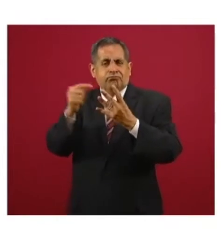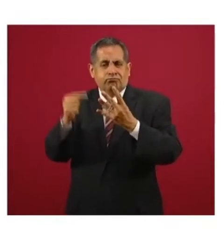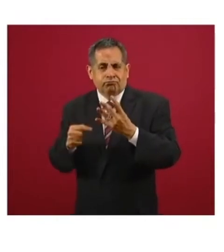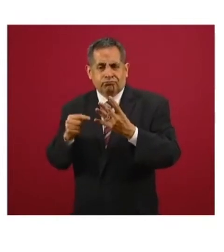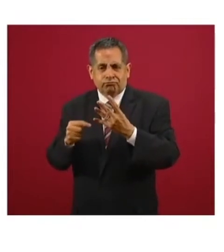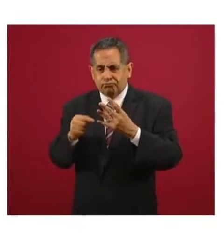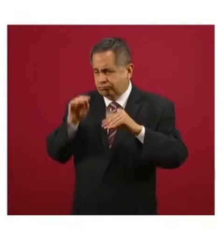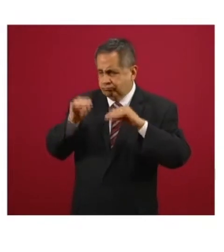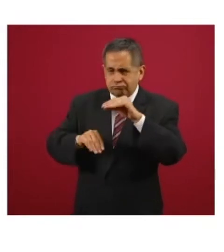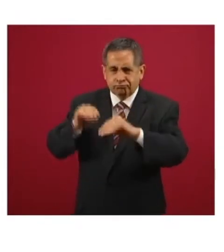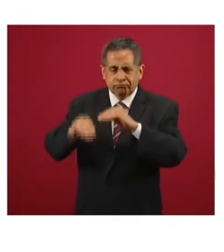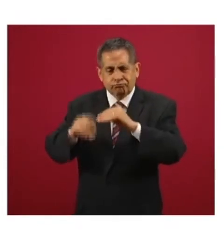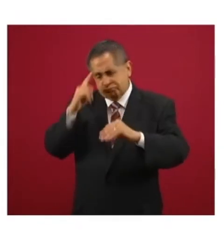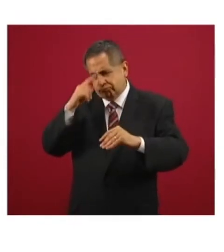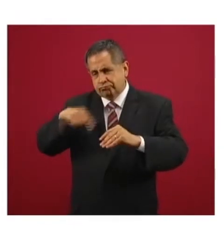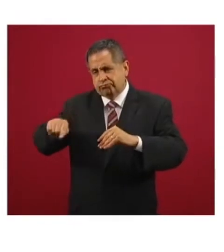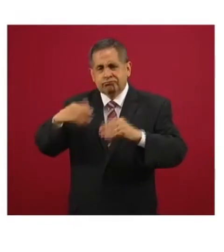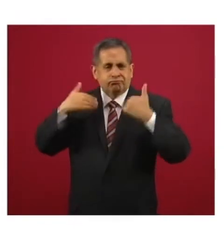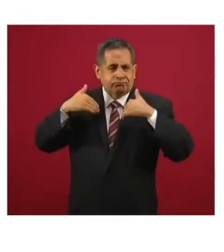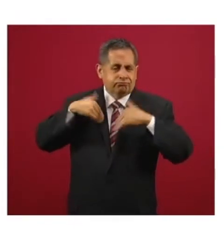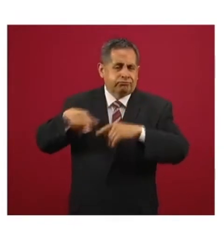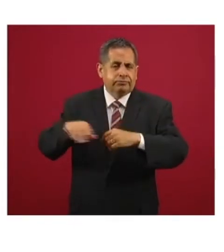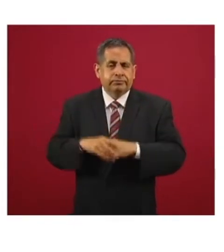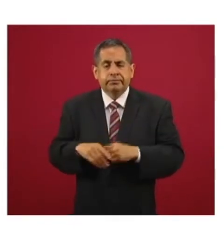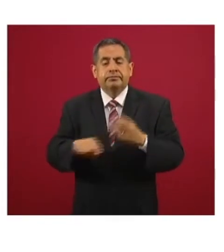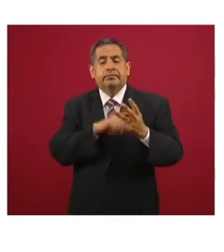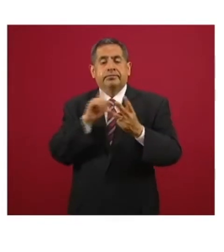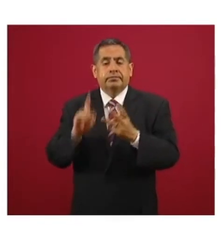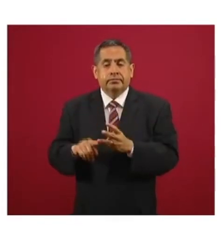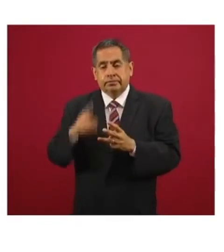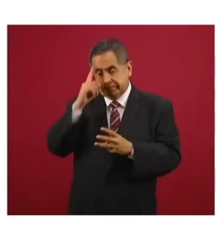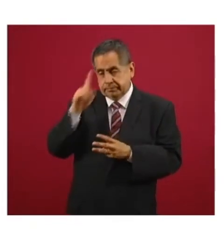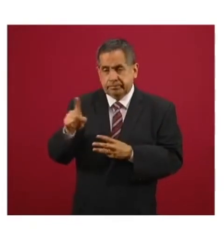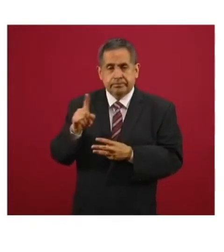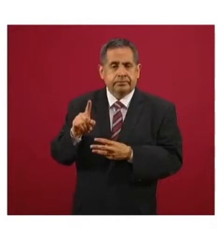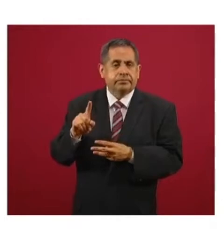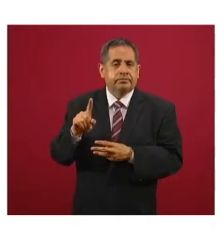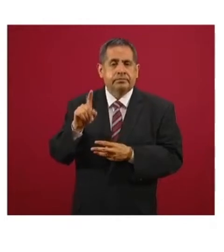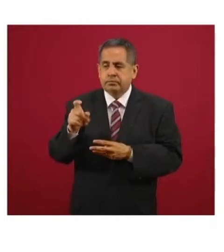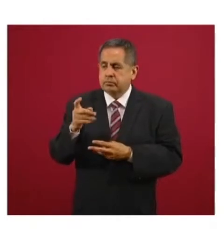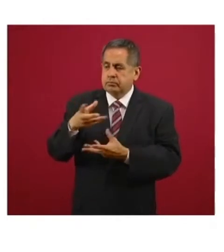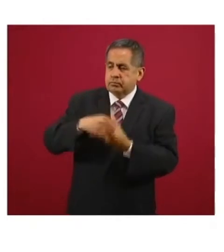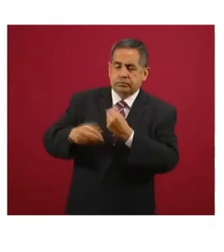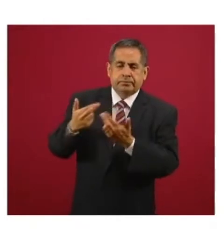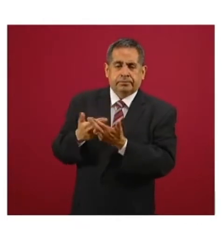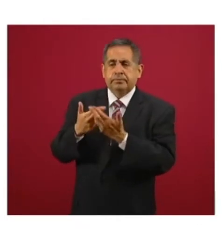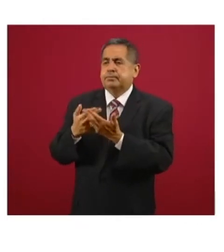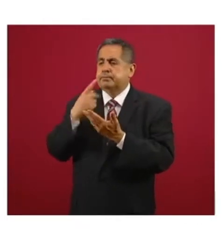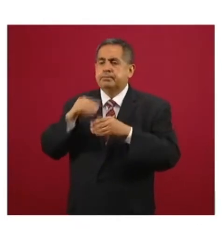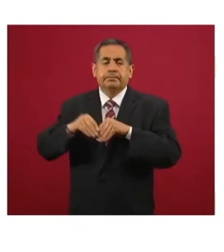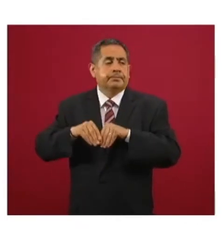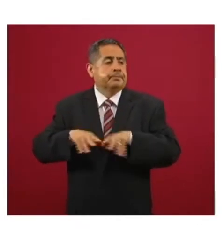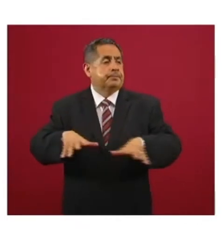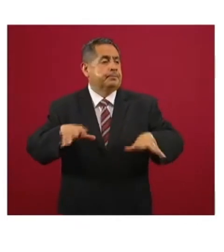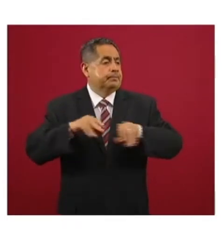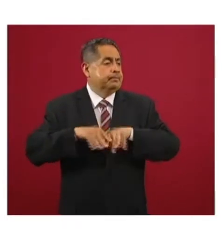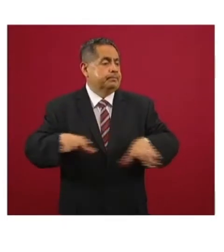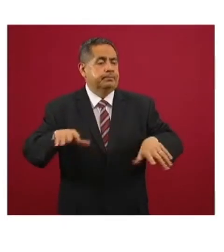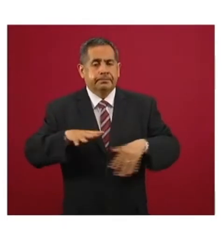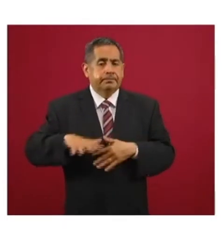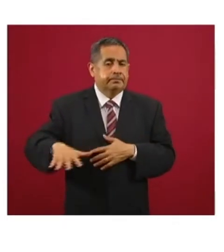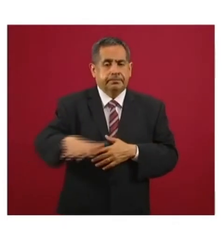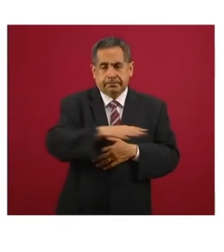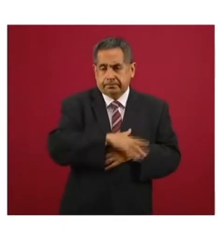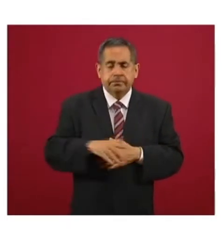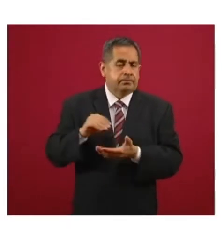recreativa. Y después están los cuerpos de agua para regulación hidrológica, que se mantienen